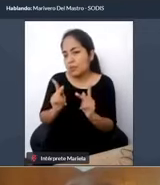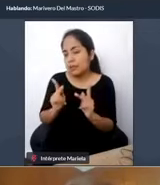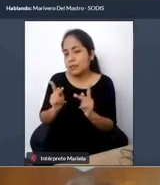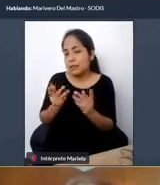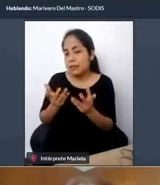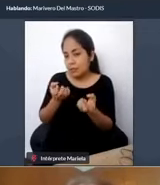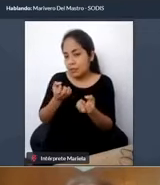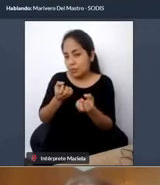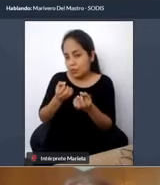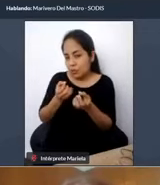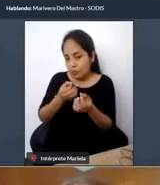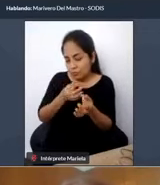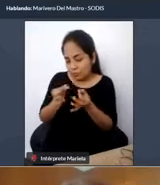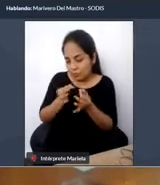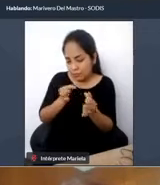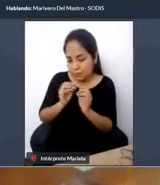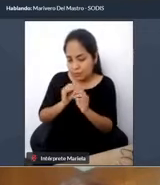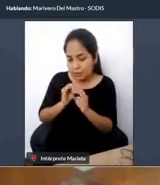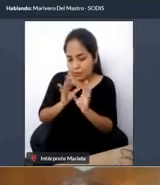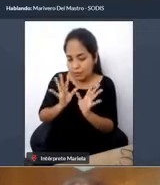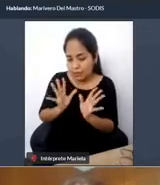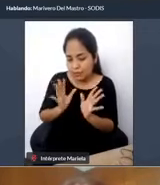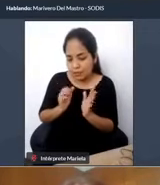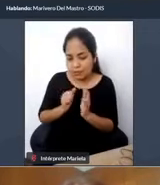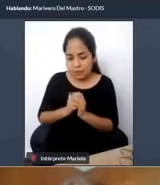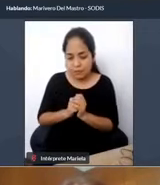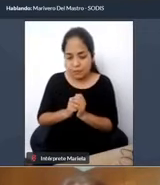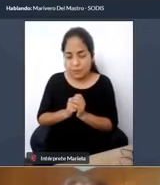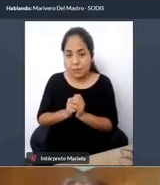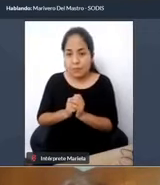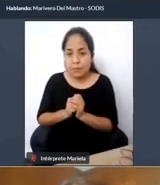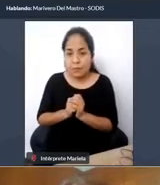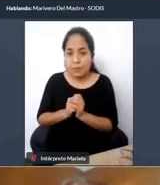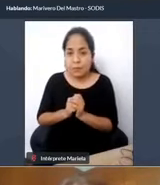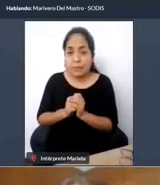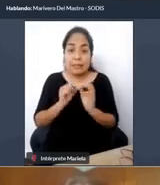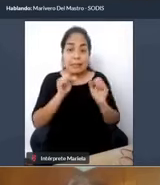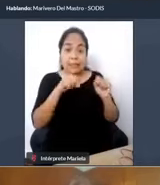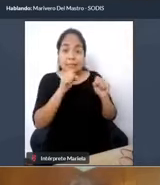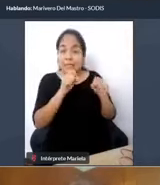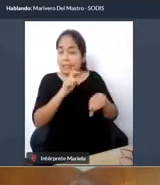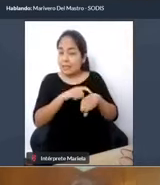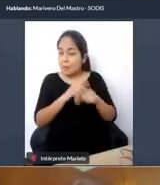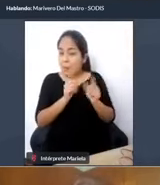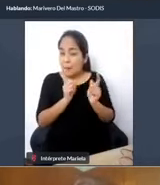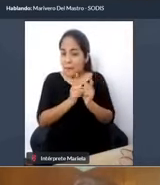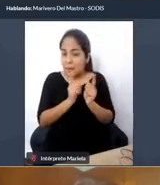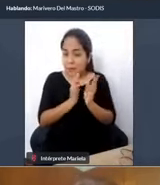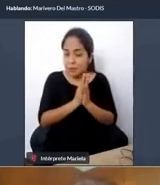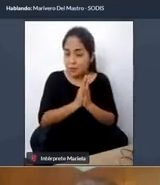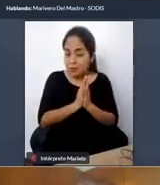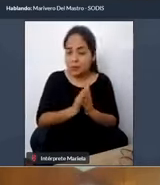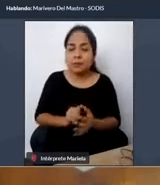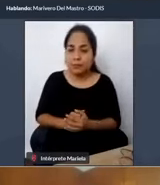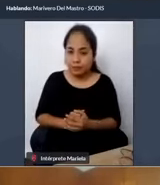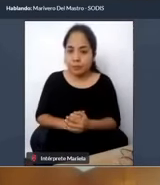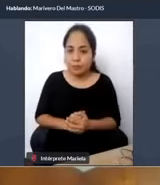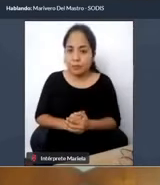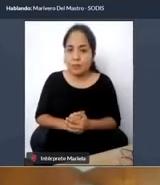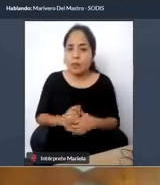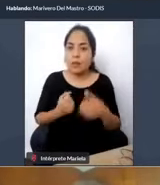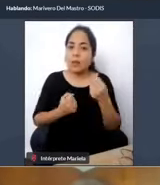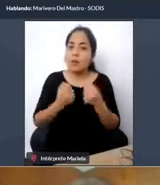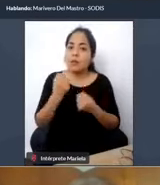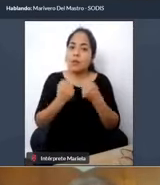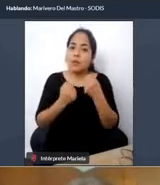mencionarlo porque me parece bien importante. Sí, por favor, que sea breve. Sí, el sistema de transporte rápido